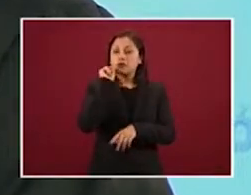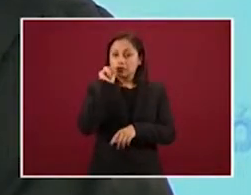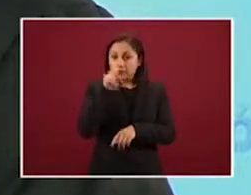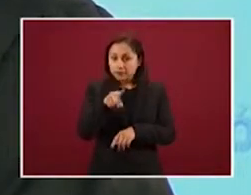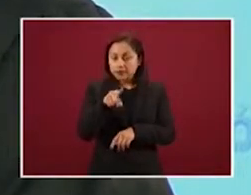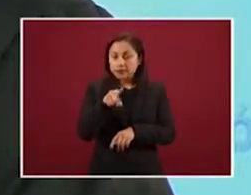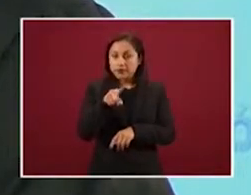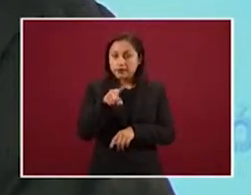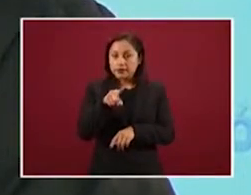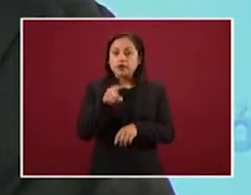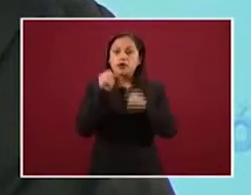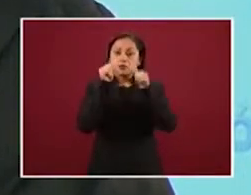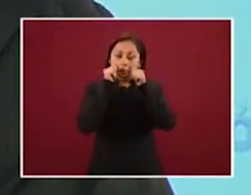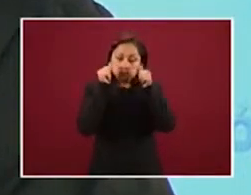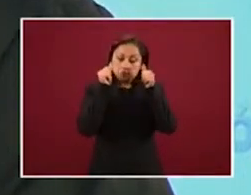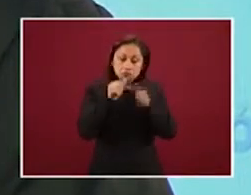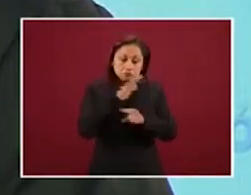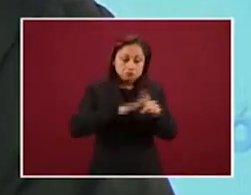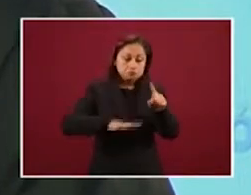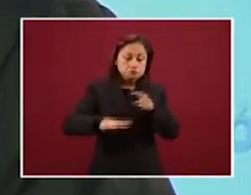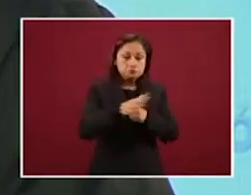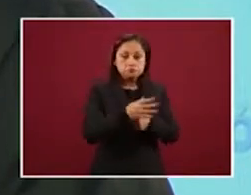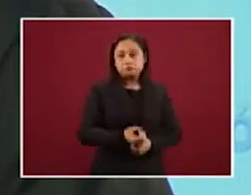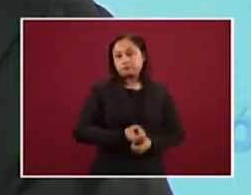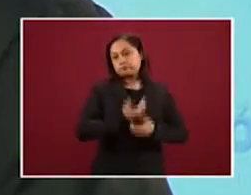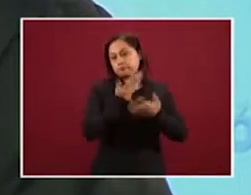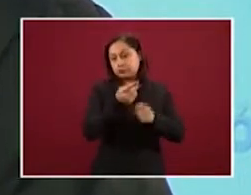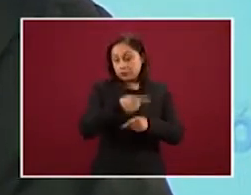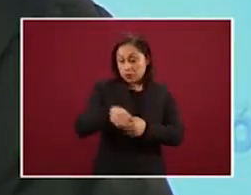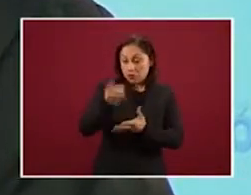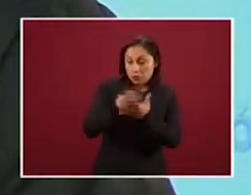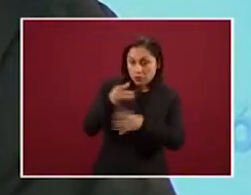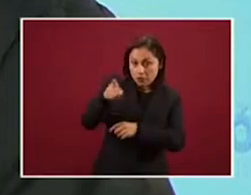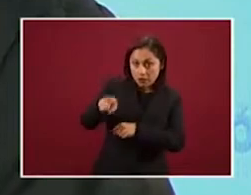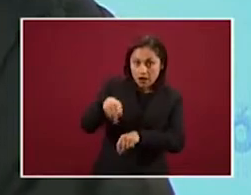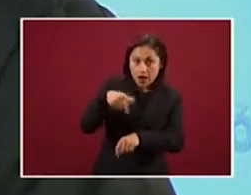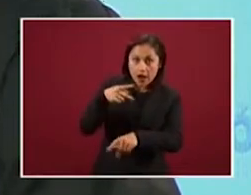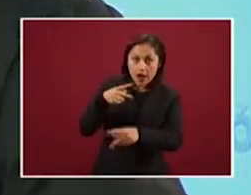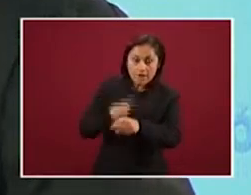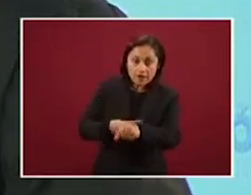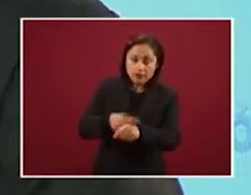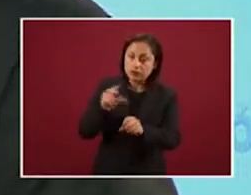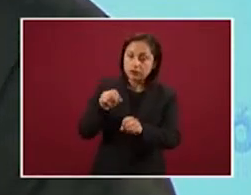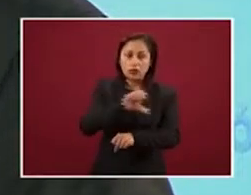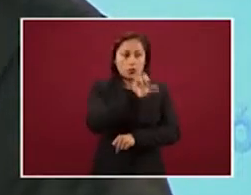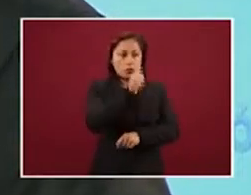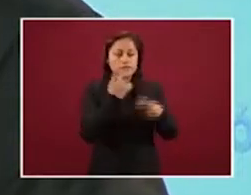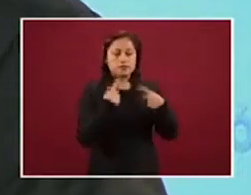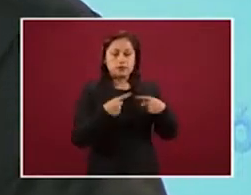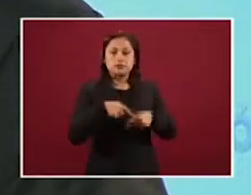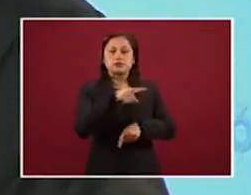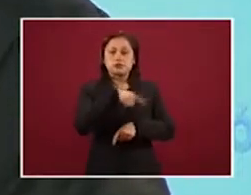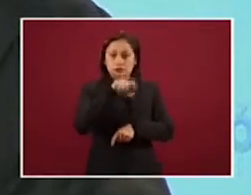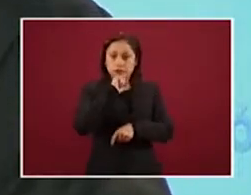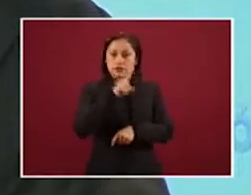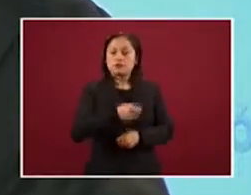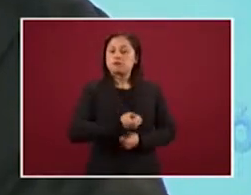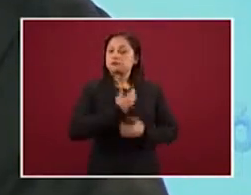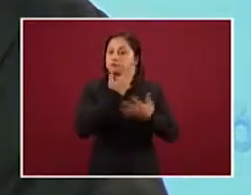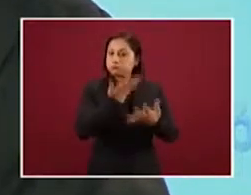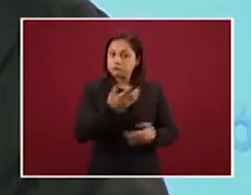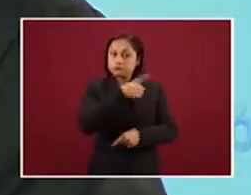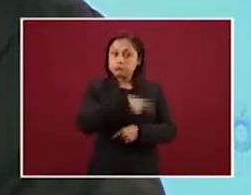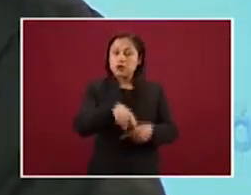de la escucha, que todos quisieron expresar su opinión, mencionando que el problema se agudizó, se